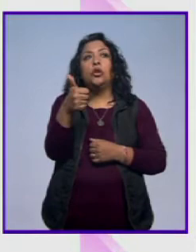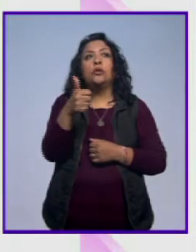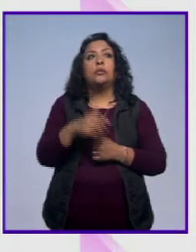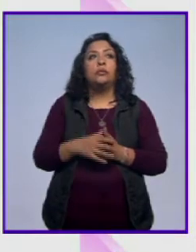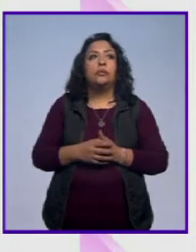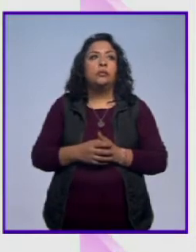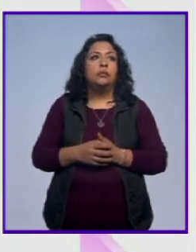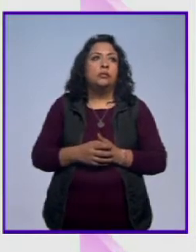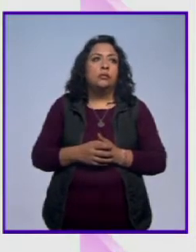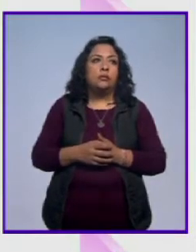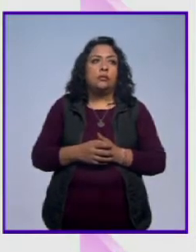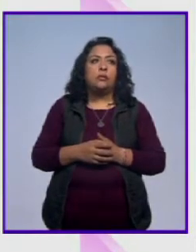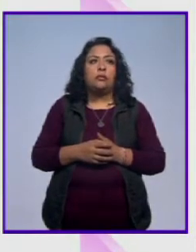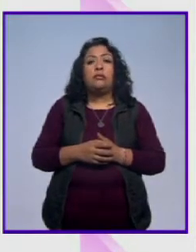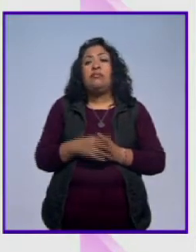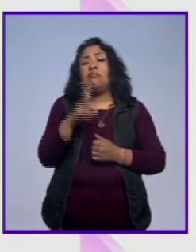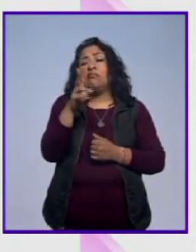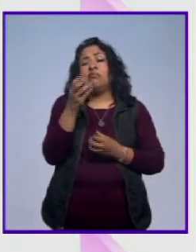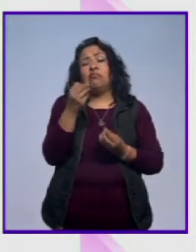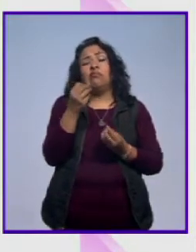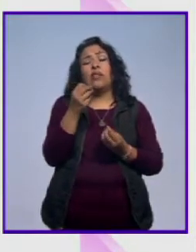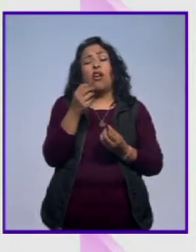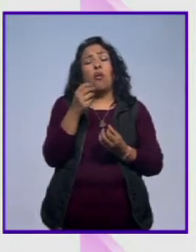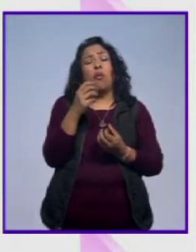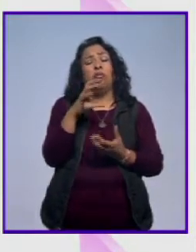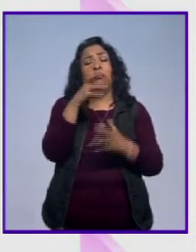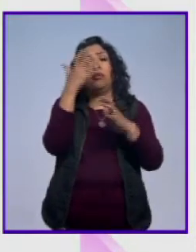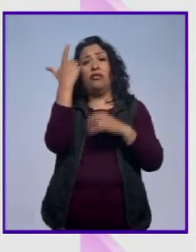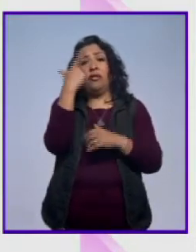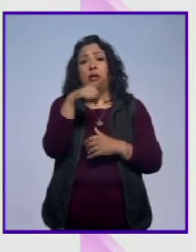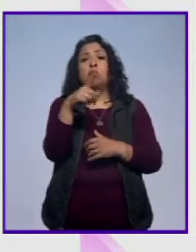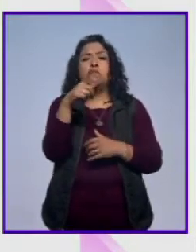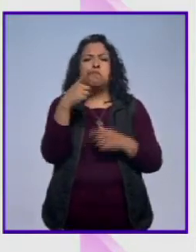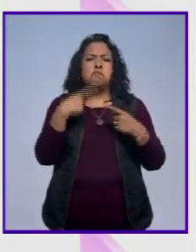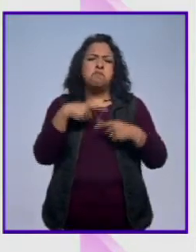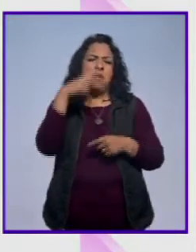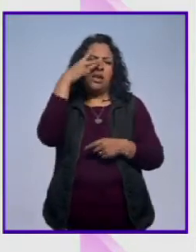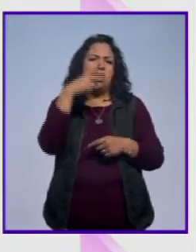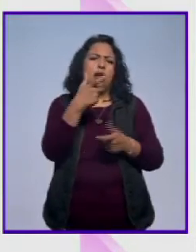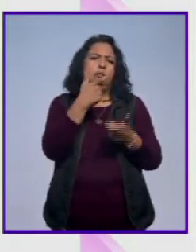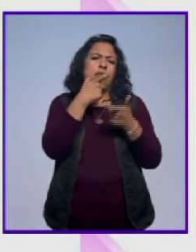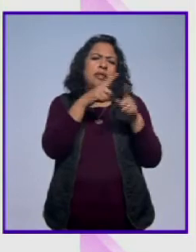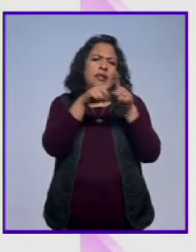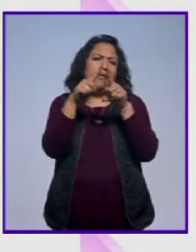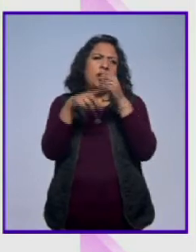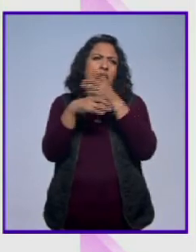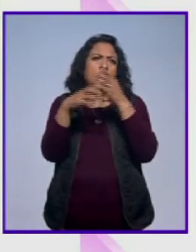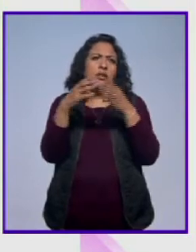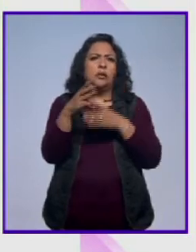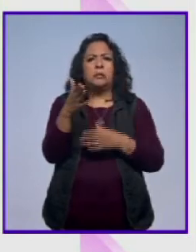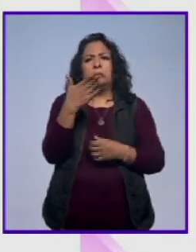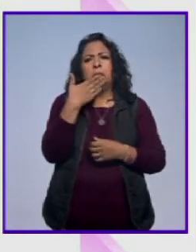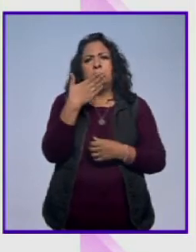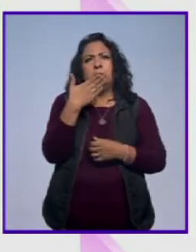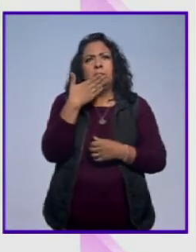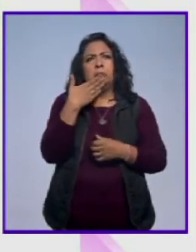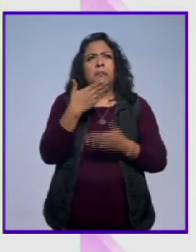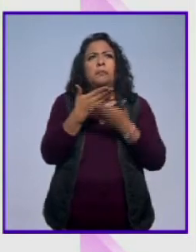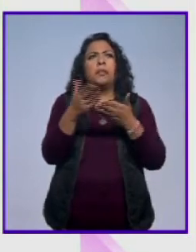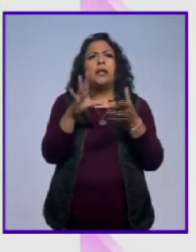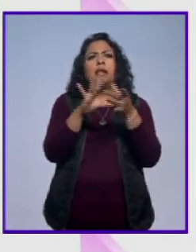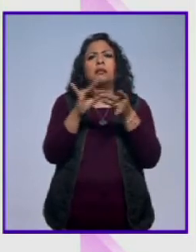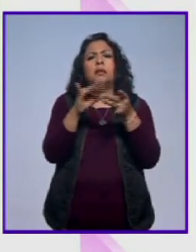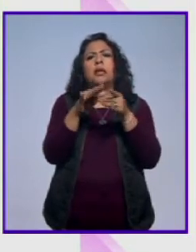qué, porque finalmente a pesar de estas tragedias los mexicanos nos reímos de varias cosas. Está bien, está bien porque vamos a